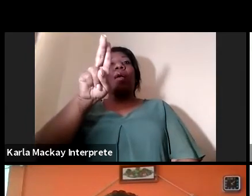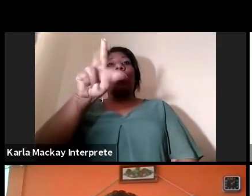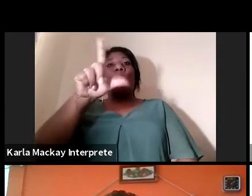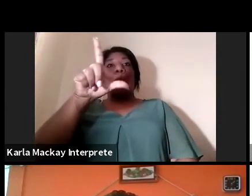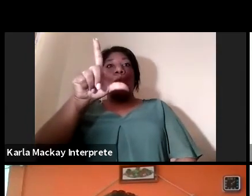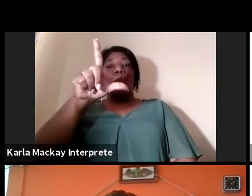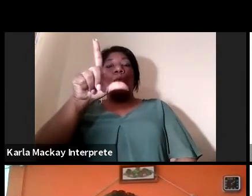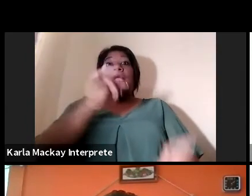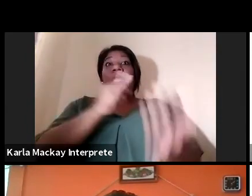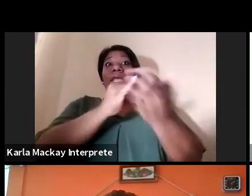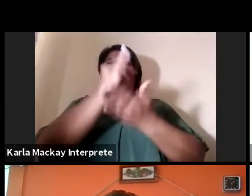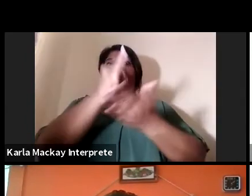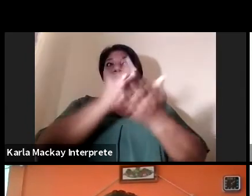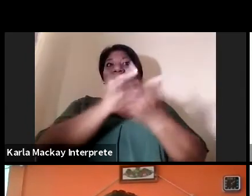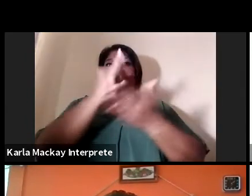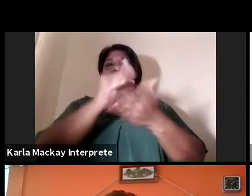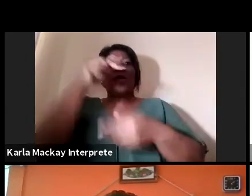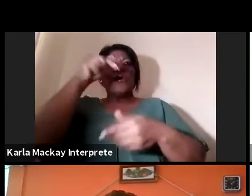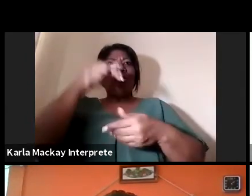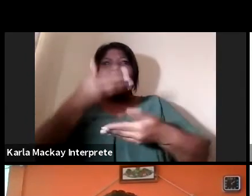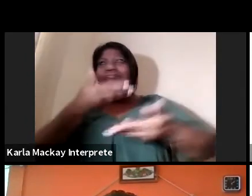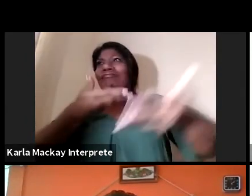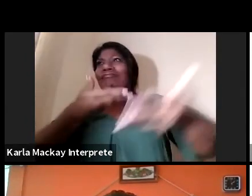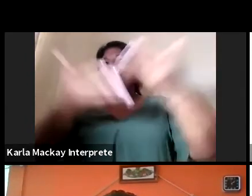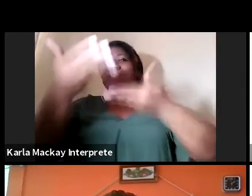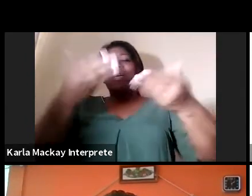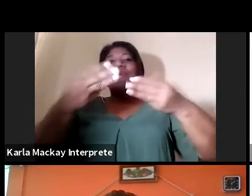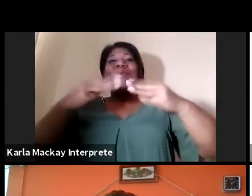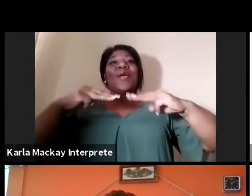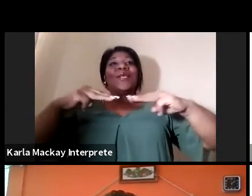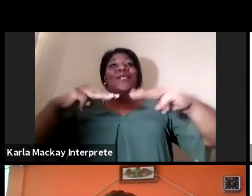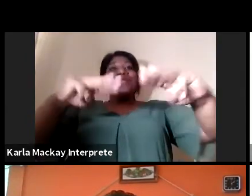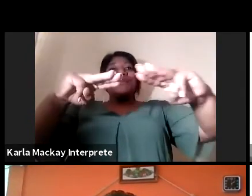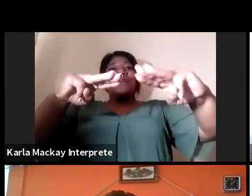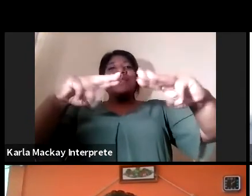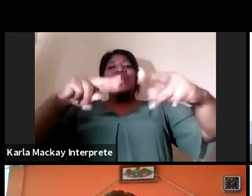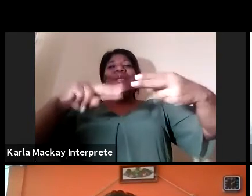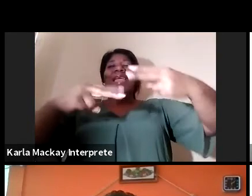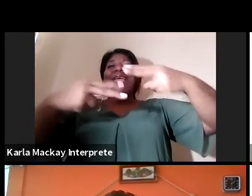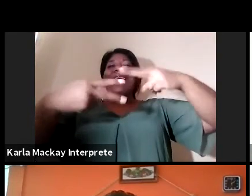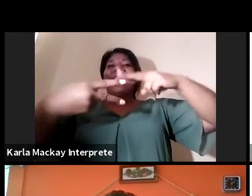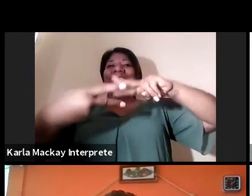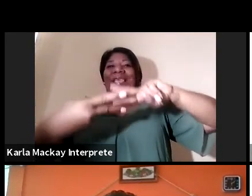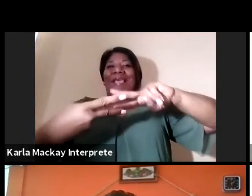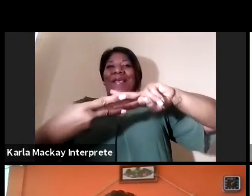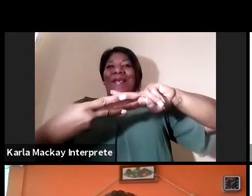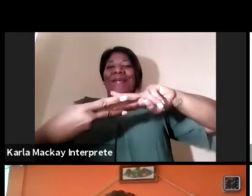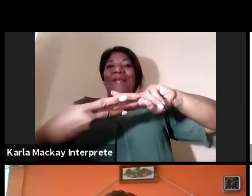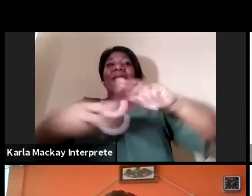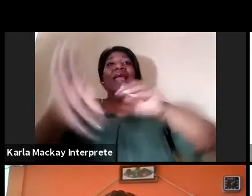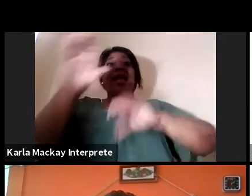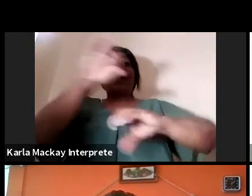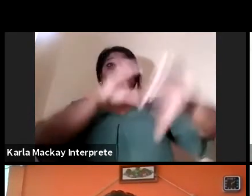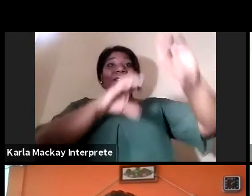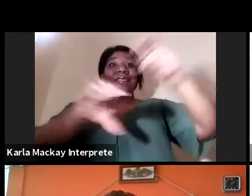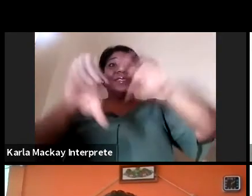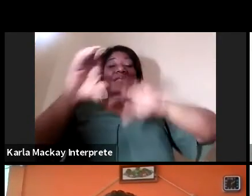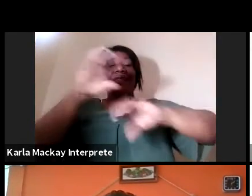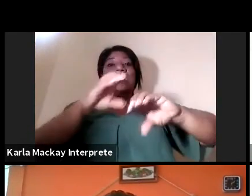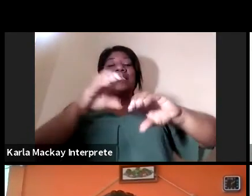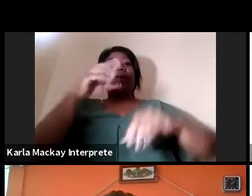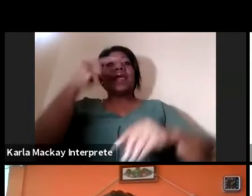que nos comparten el día de hoy la metodología invertida, la metodología científica para